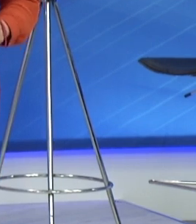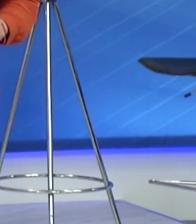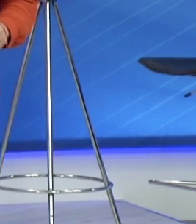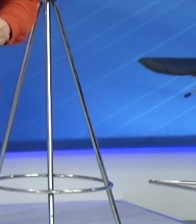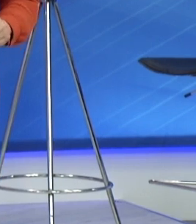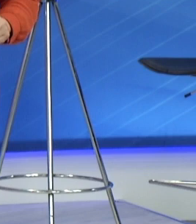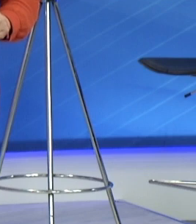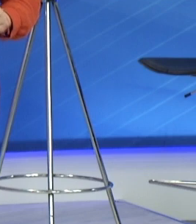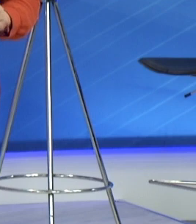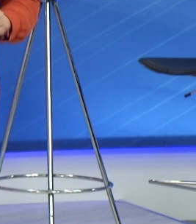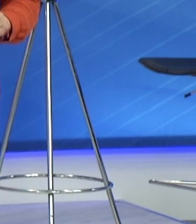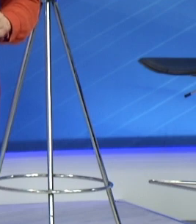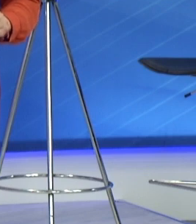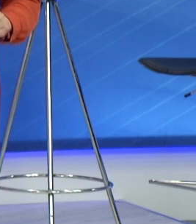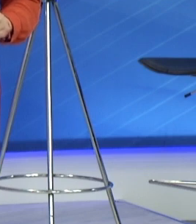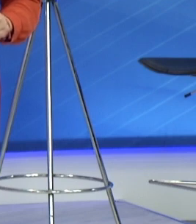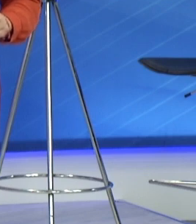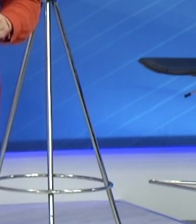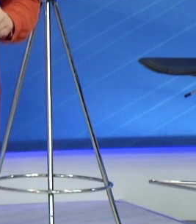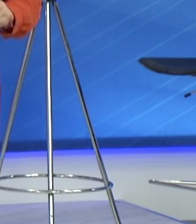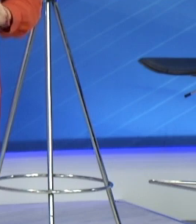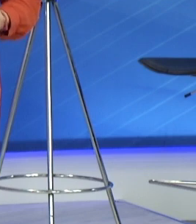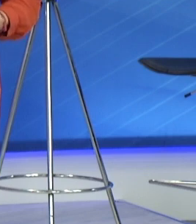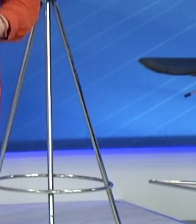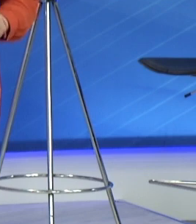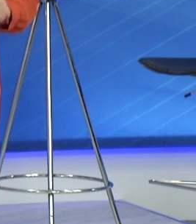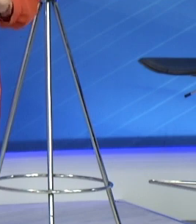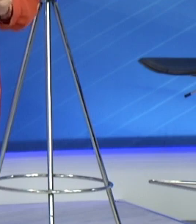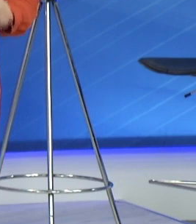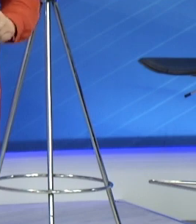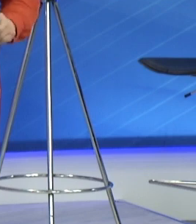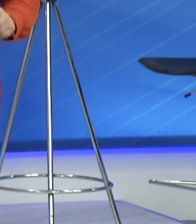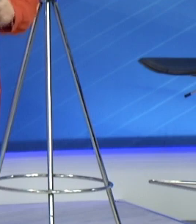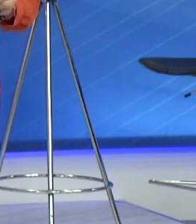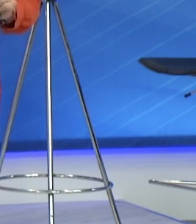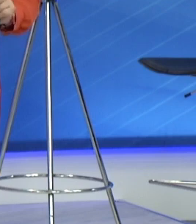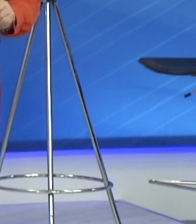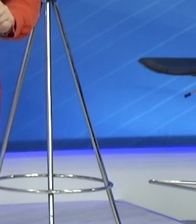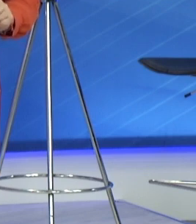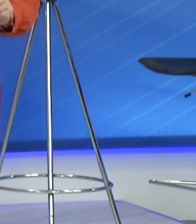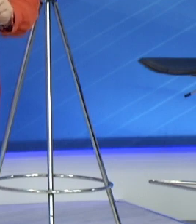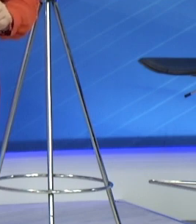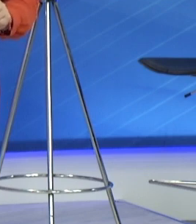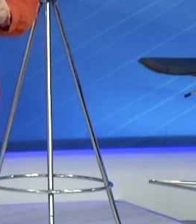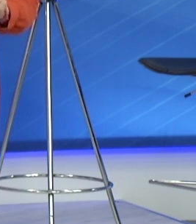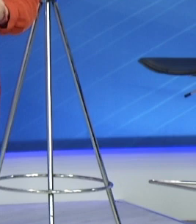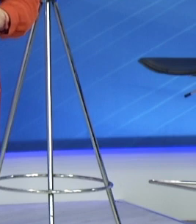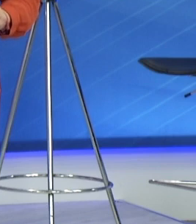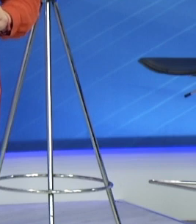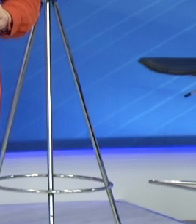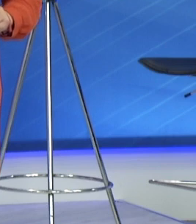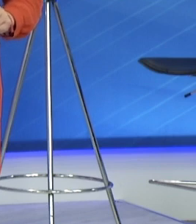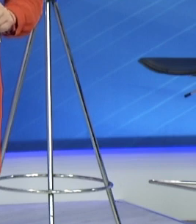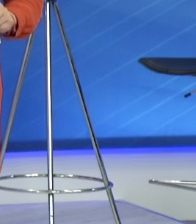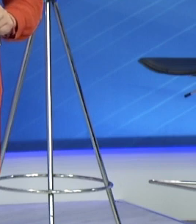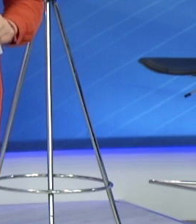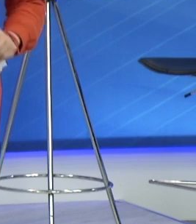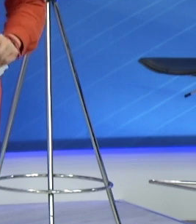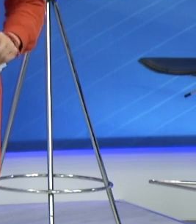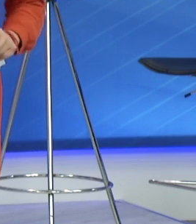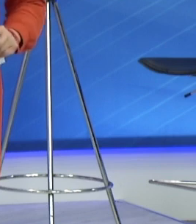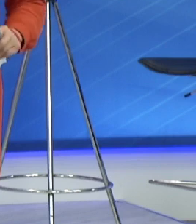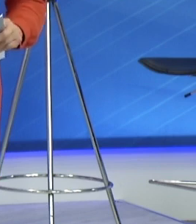el sector salud lo que está promoviendo es el aislamiento desde que las personas presentan los primeros síntomas o